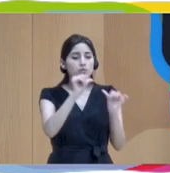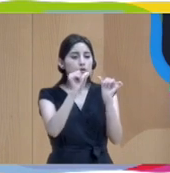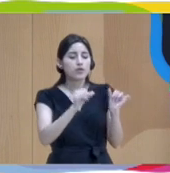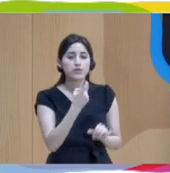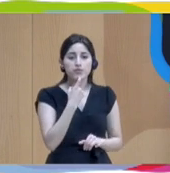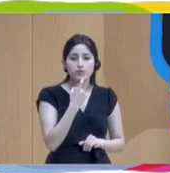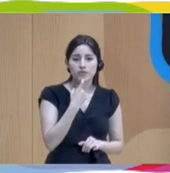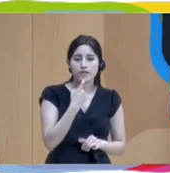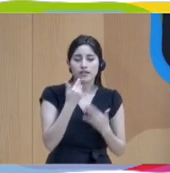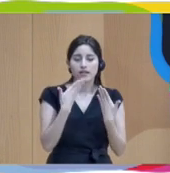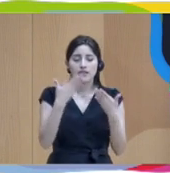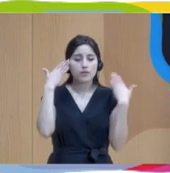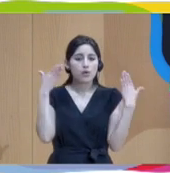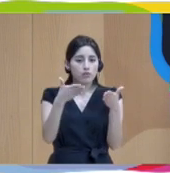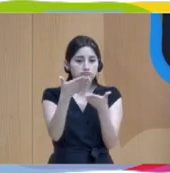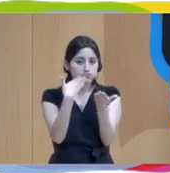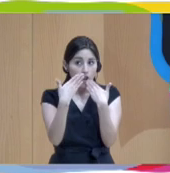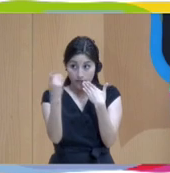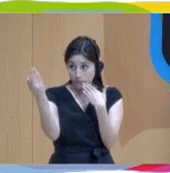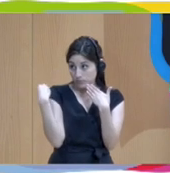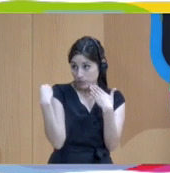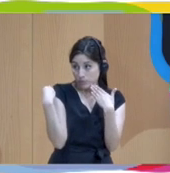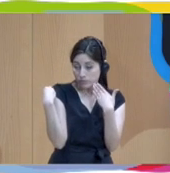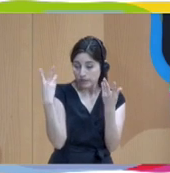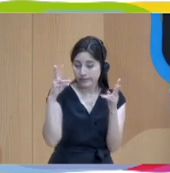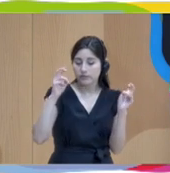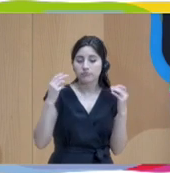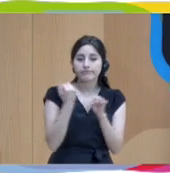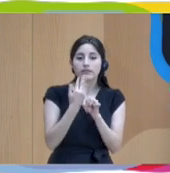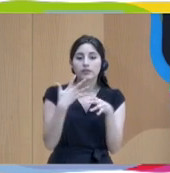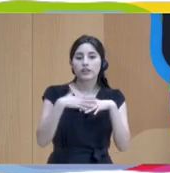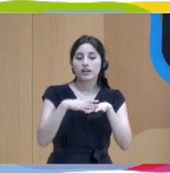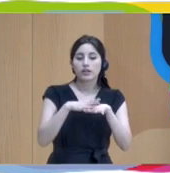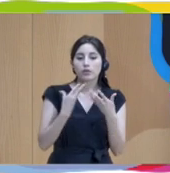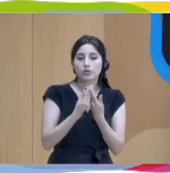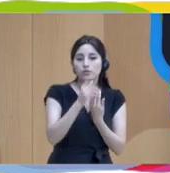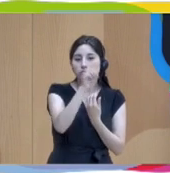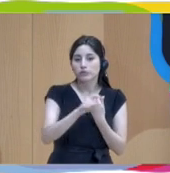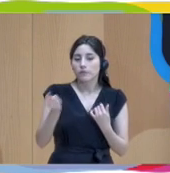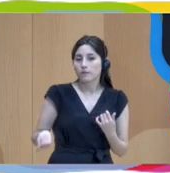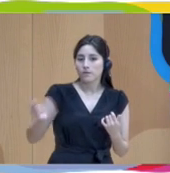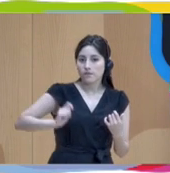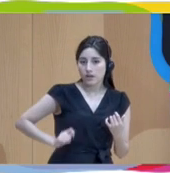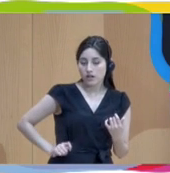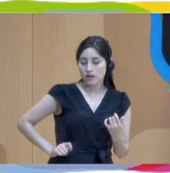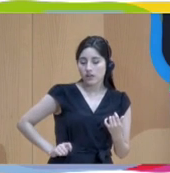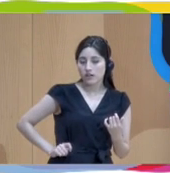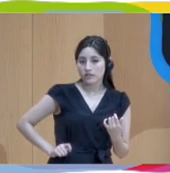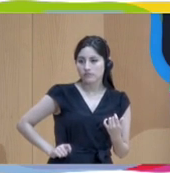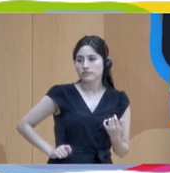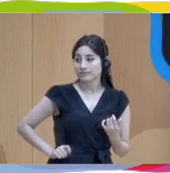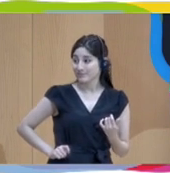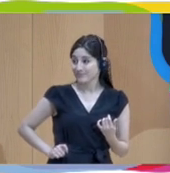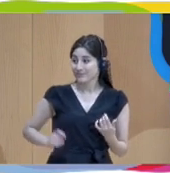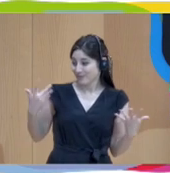dialógico, para lo que me nos preguntabas, para el trabajo en red entre profesionales, con todas las técnicas que hemos